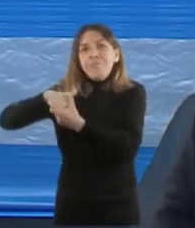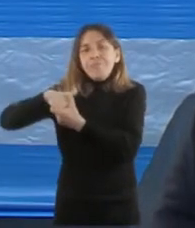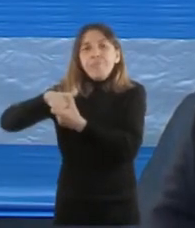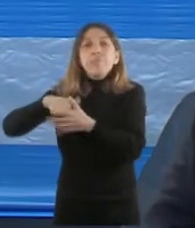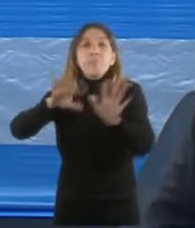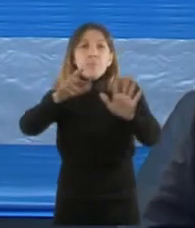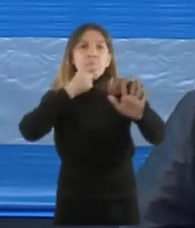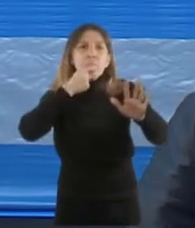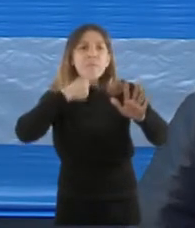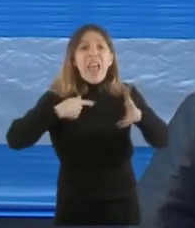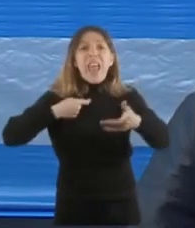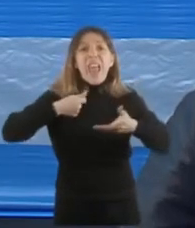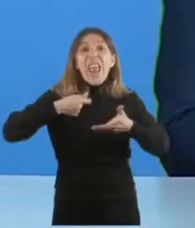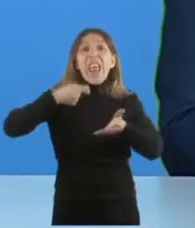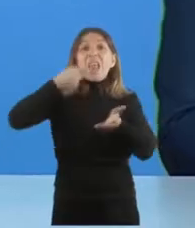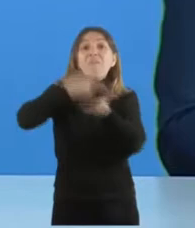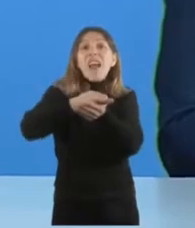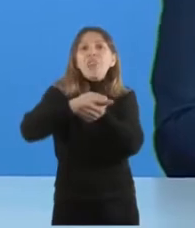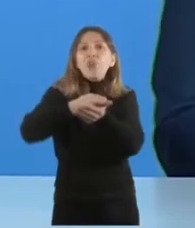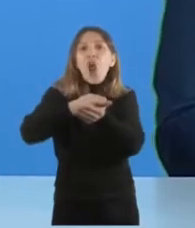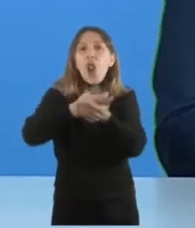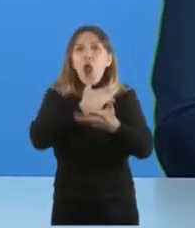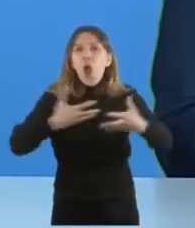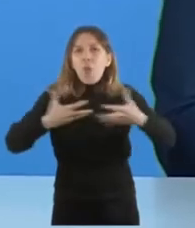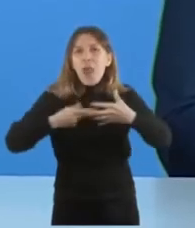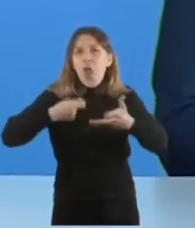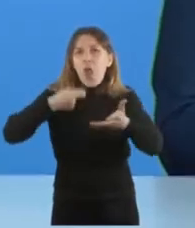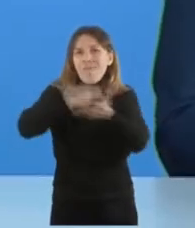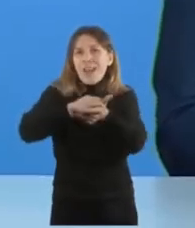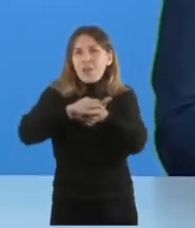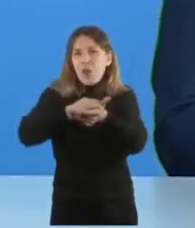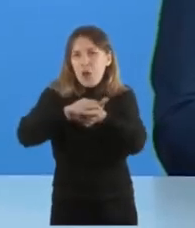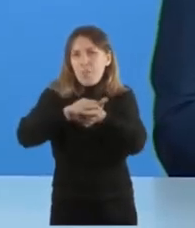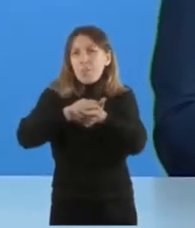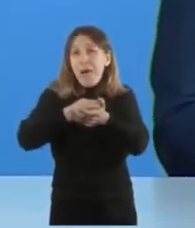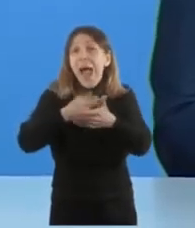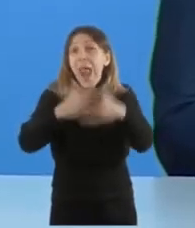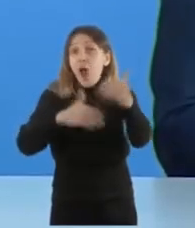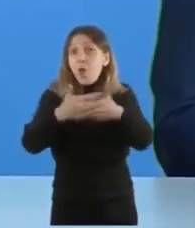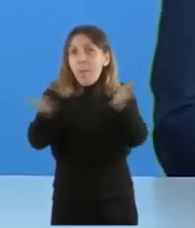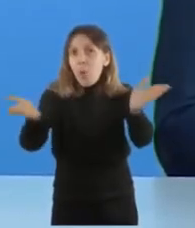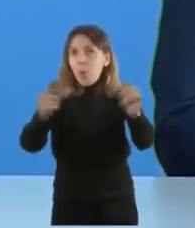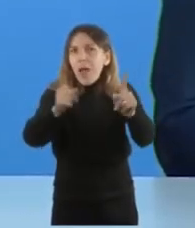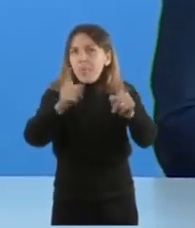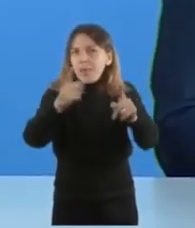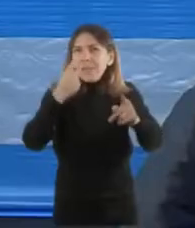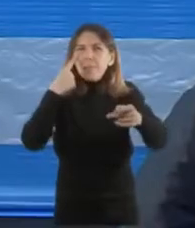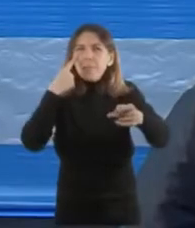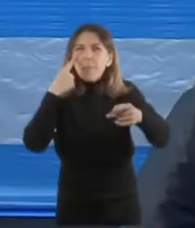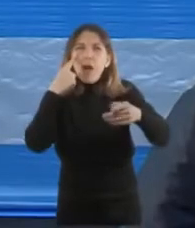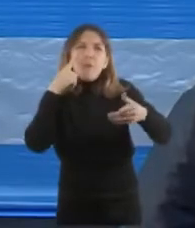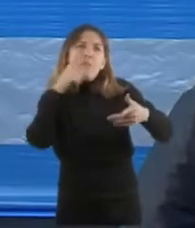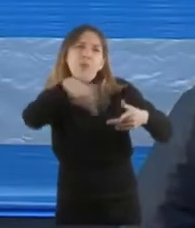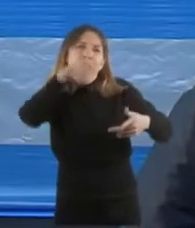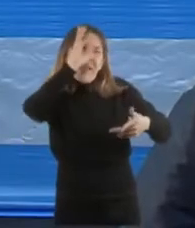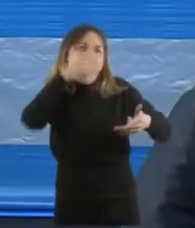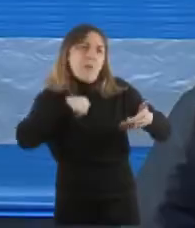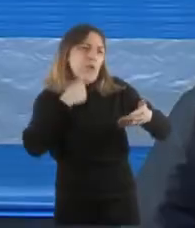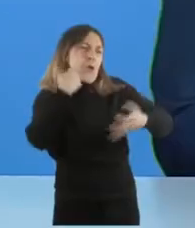números de inversión pública de la Argentina, y saben que me gusta mucho mirar números,